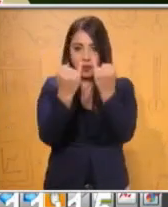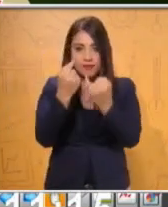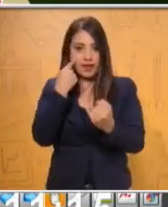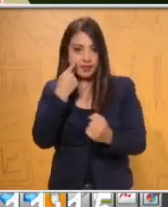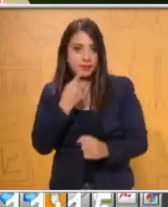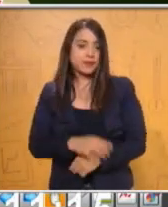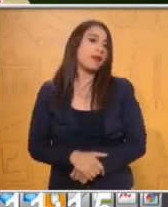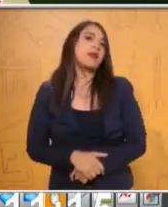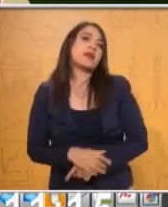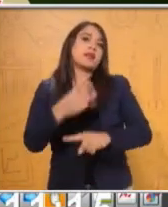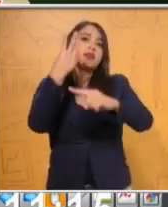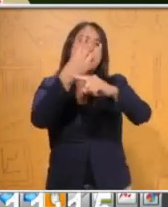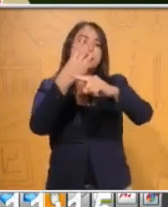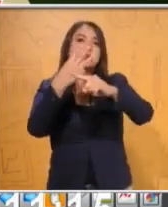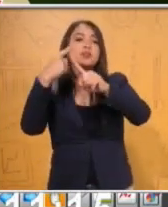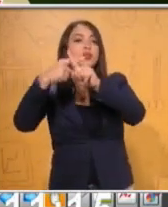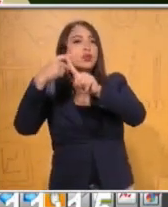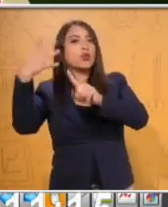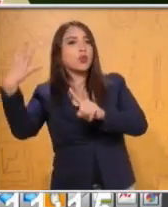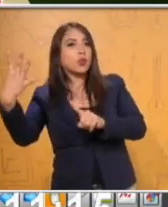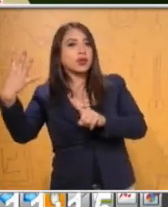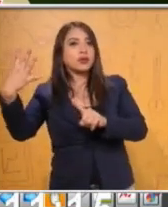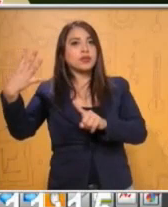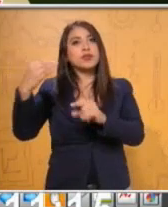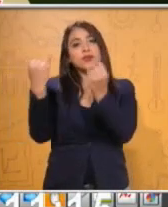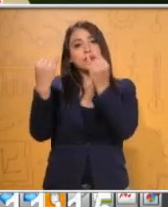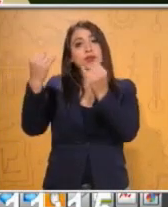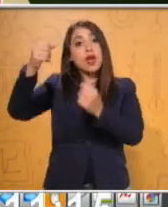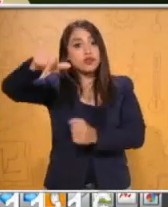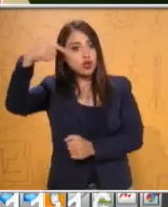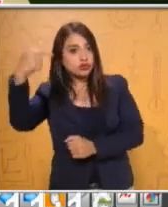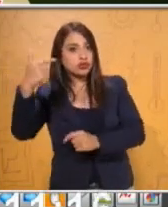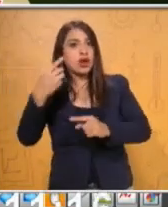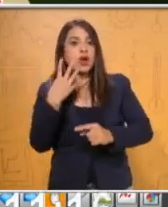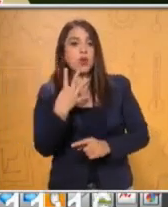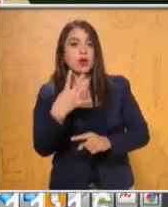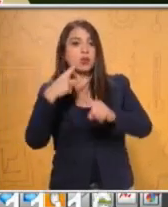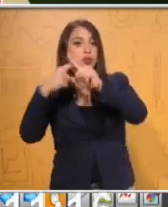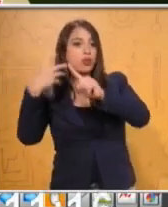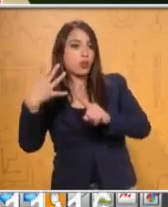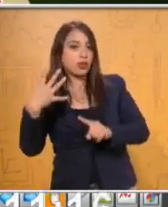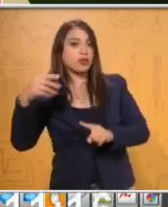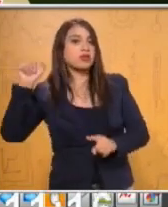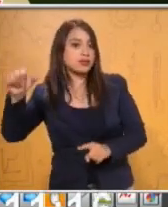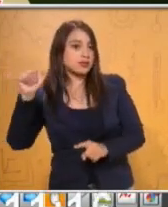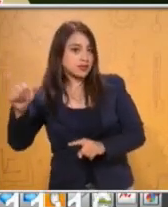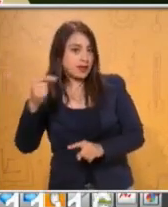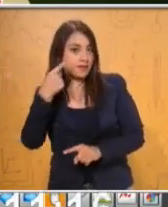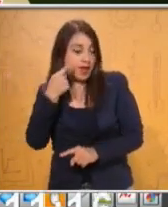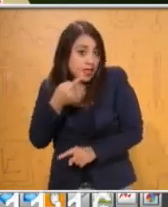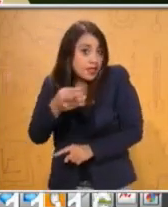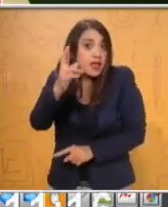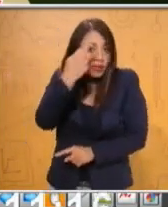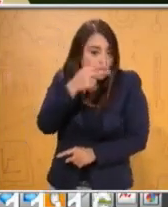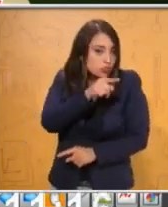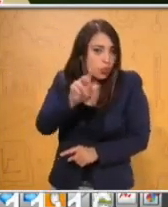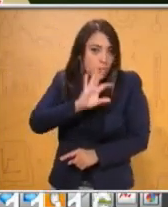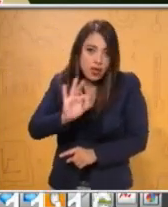es igual a doce. Cuatro por cuatro, dieciséis. Te recuerdo que cualquier fracción puede ser multiplicada por el número que tú desees.